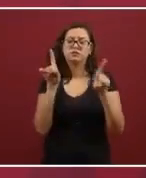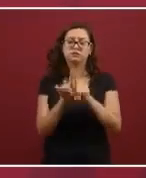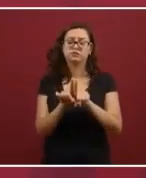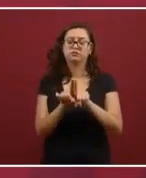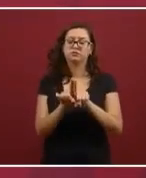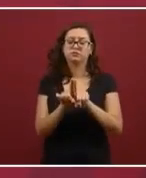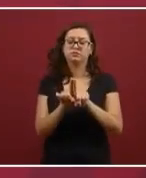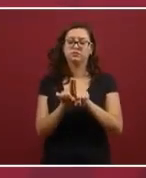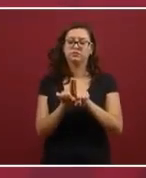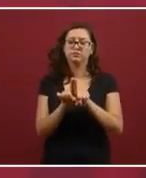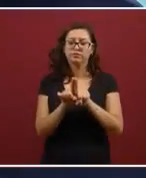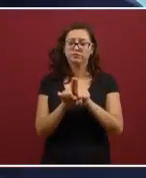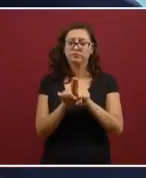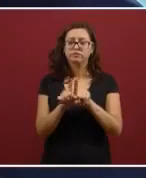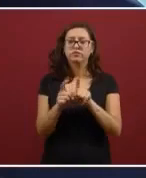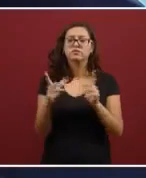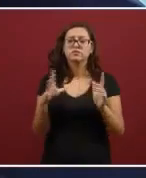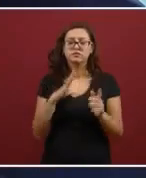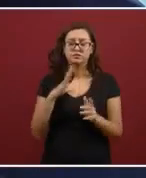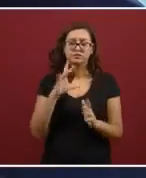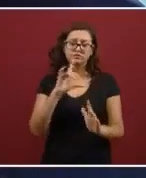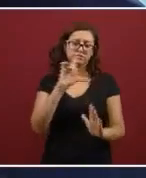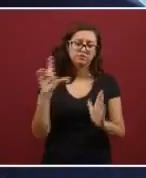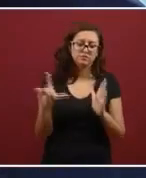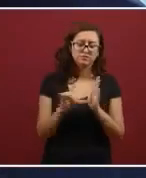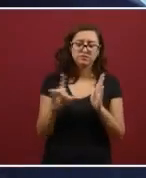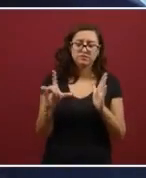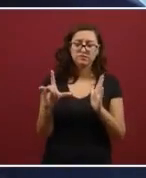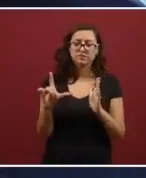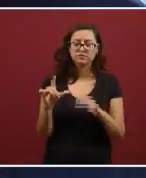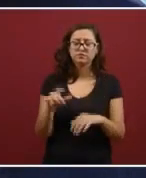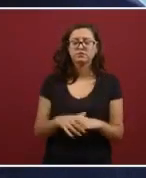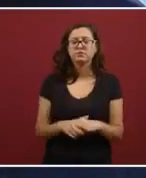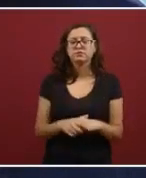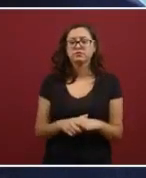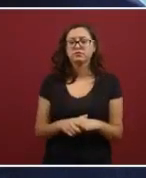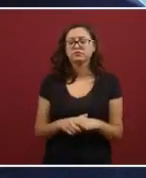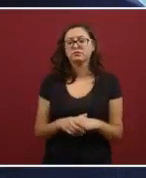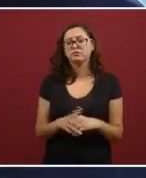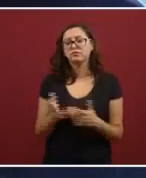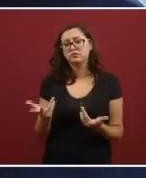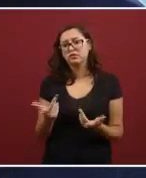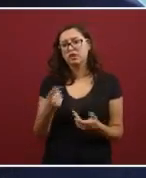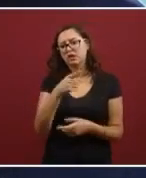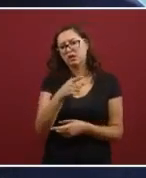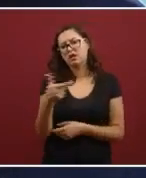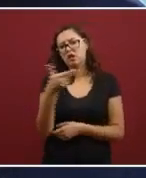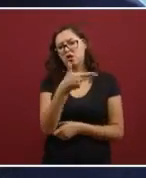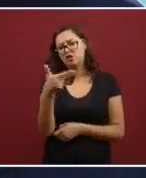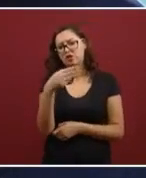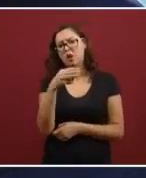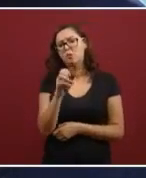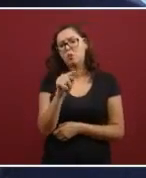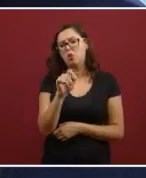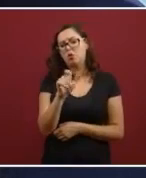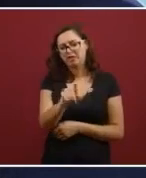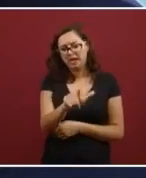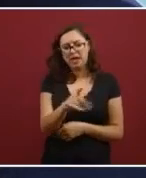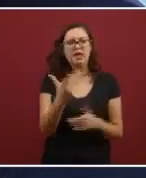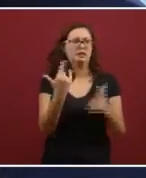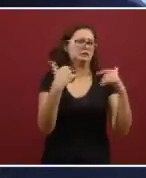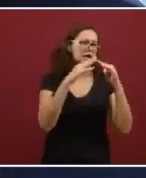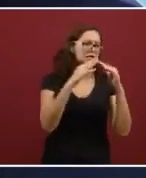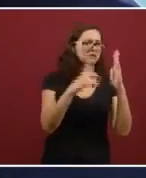locales comerciales, algunos son motel en Sonora. Entonces, son casas, son